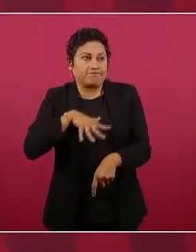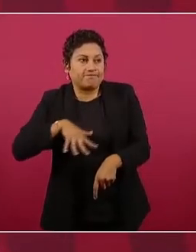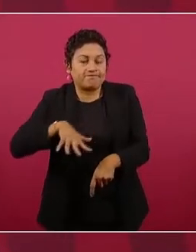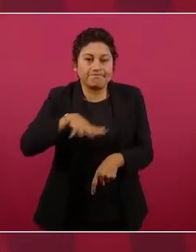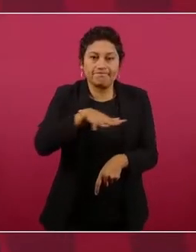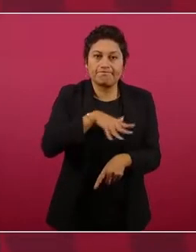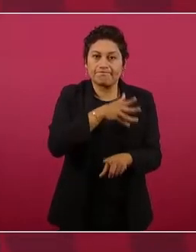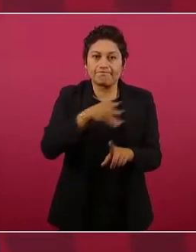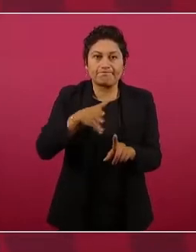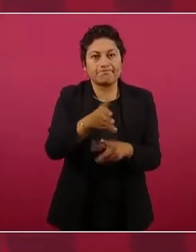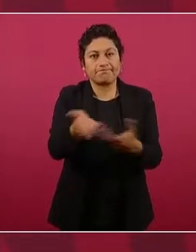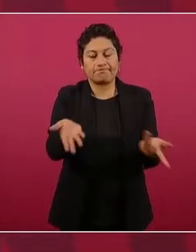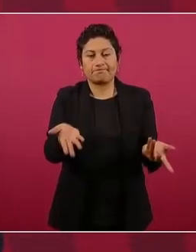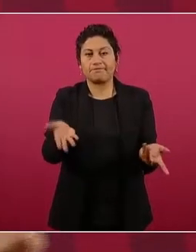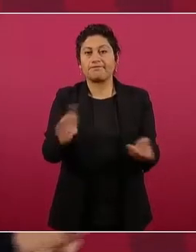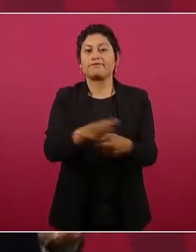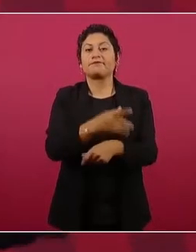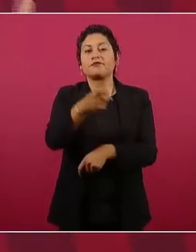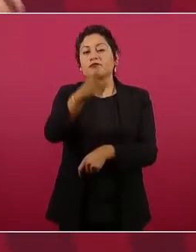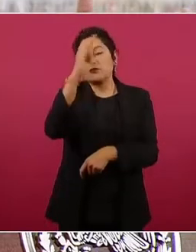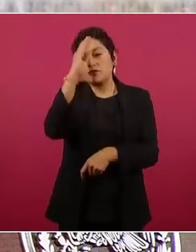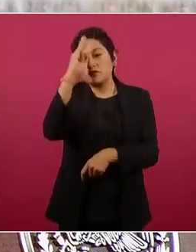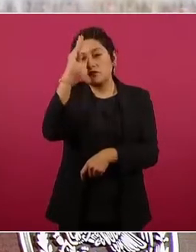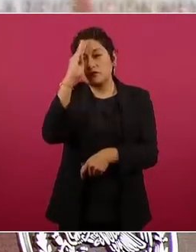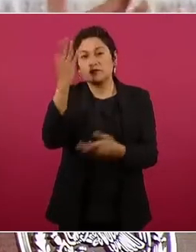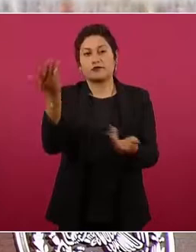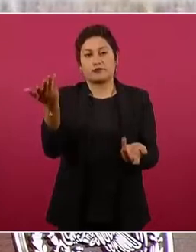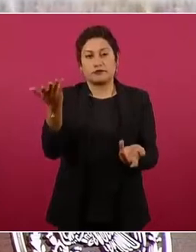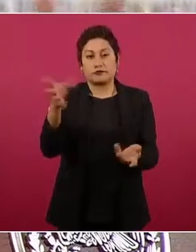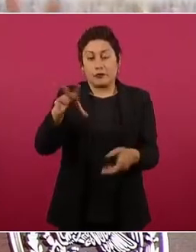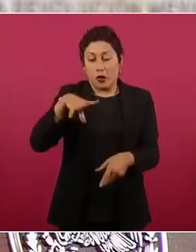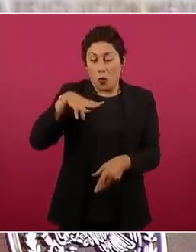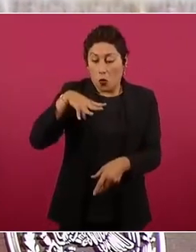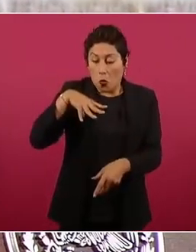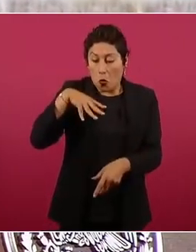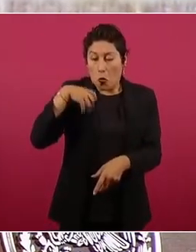imagínense todo el esfuerzo que se está haciendo.